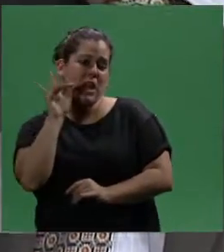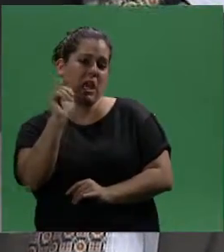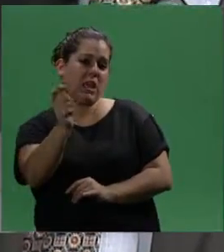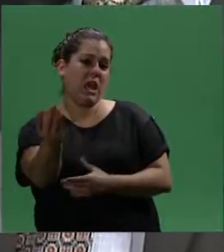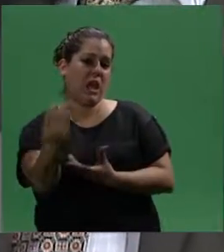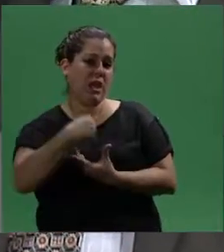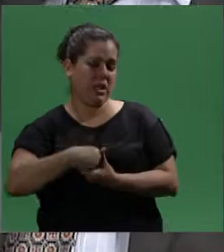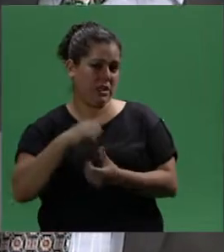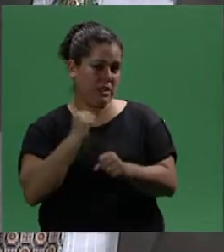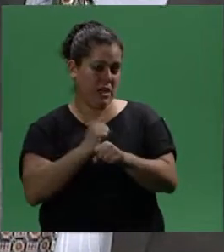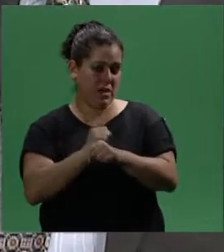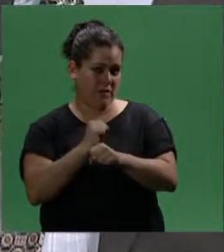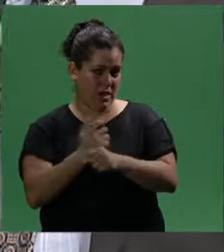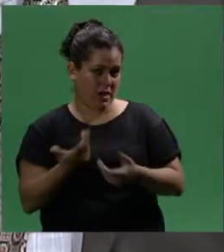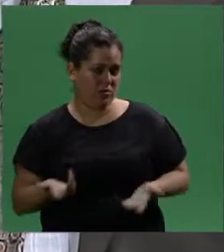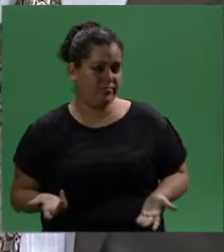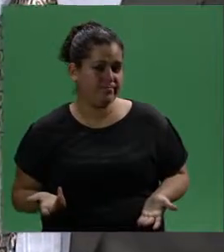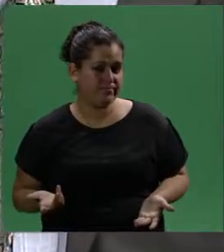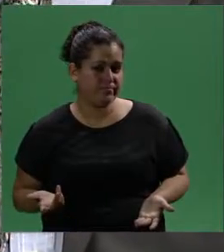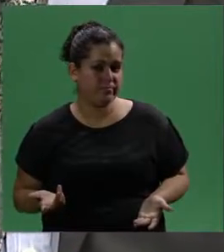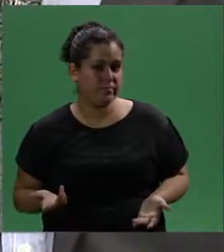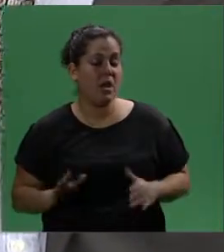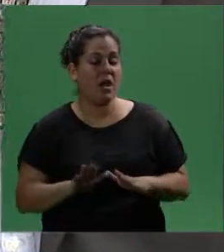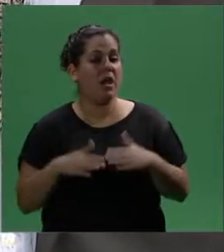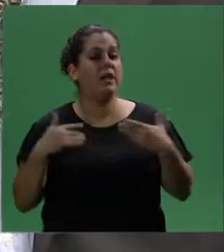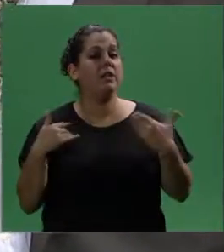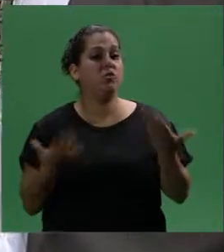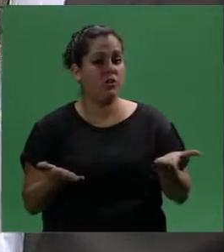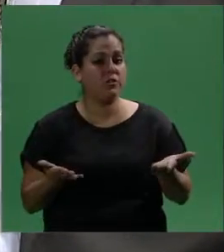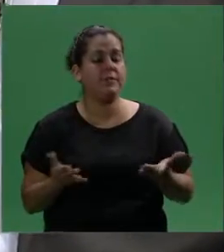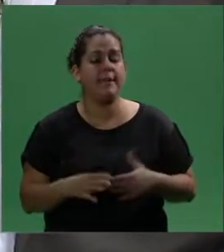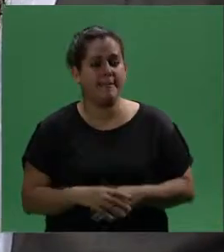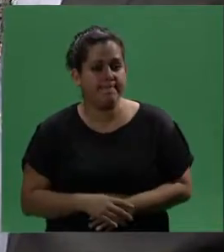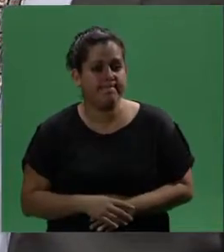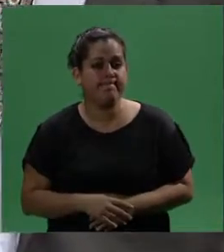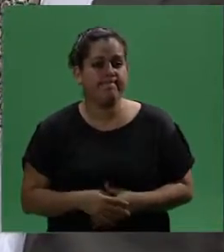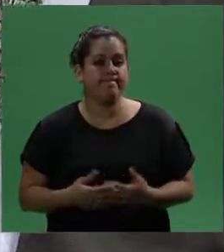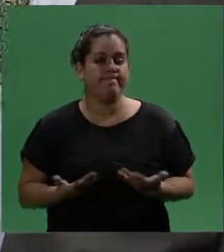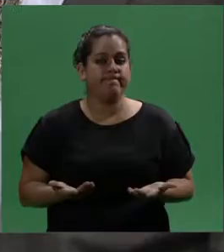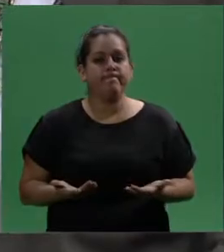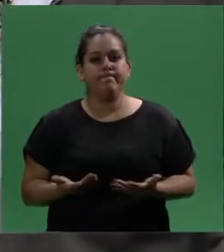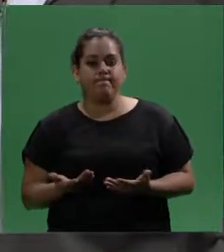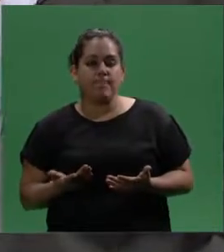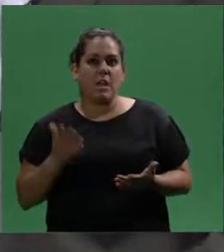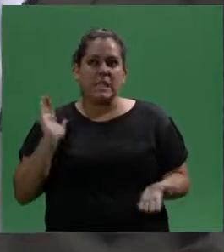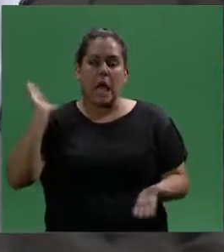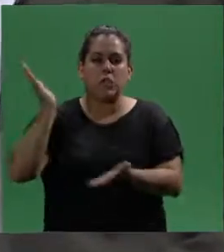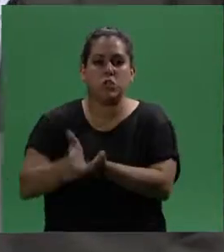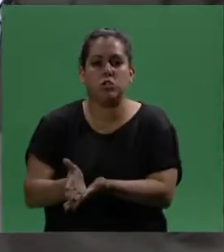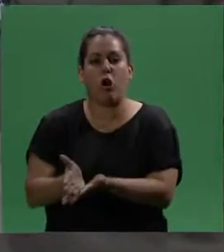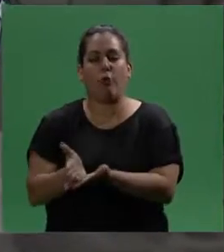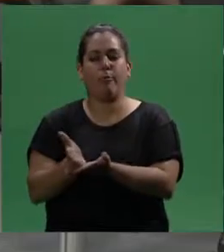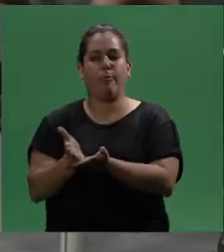personal que va a prestar servicios en relación a independencia. Entonces, en ese sentido, imponer